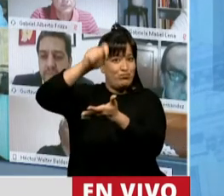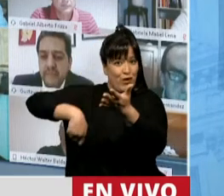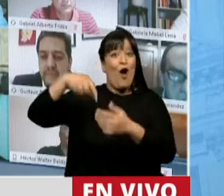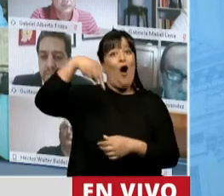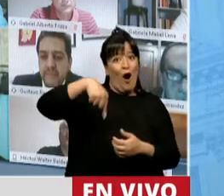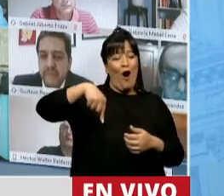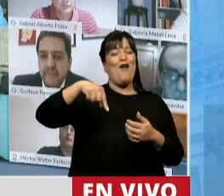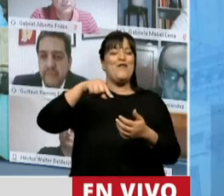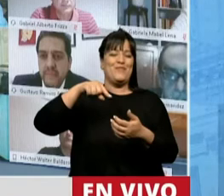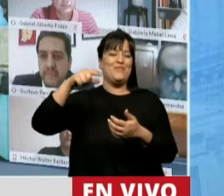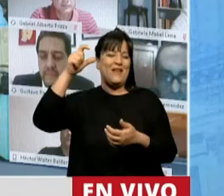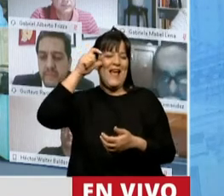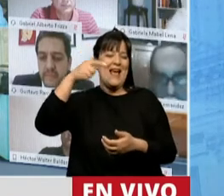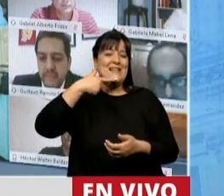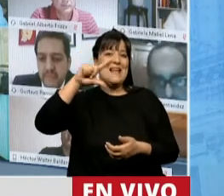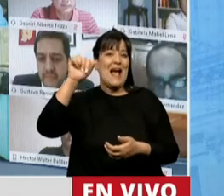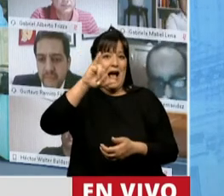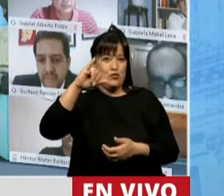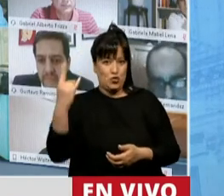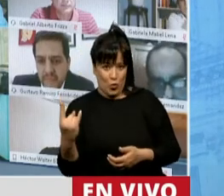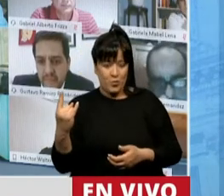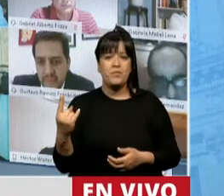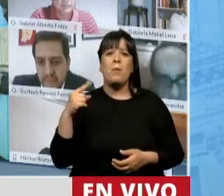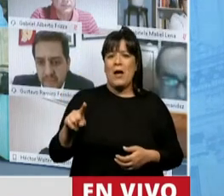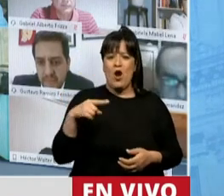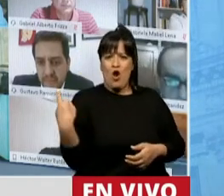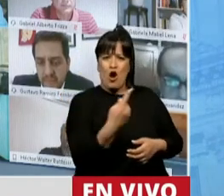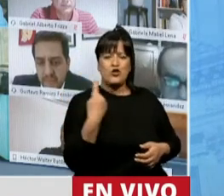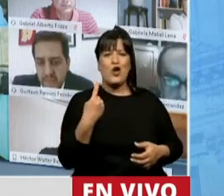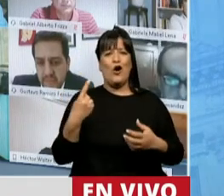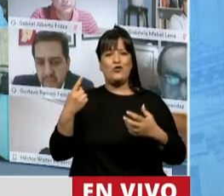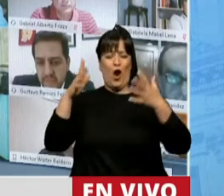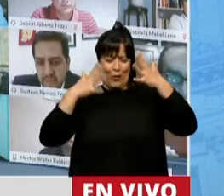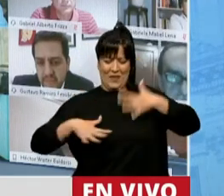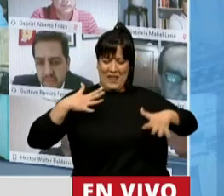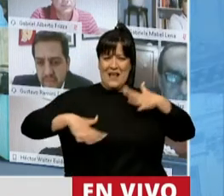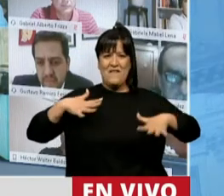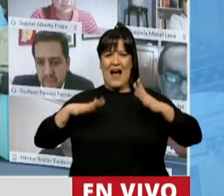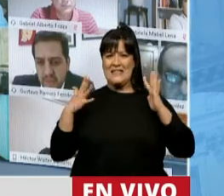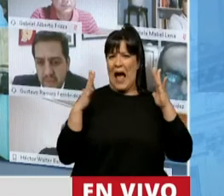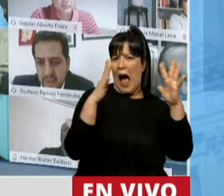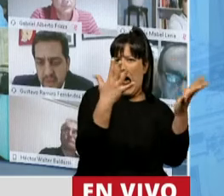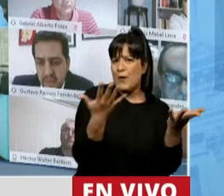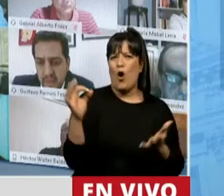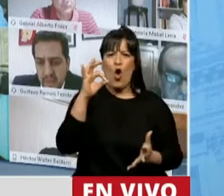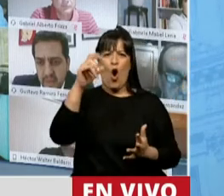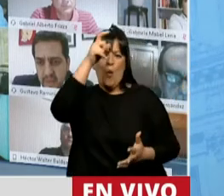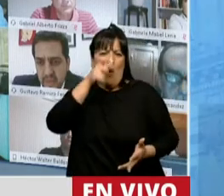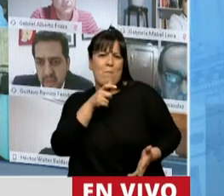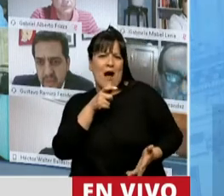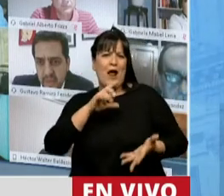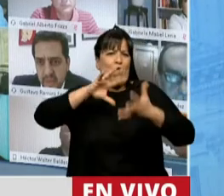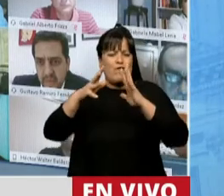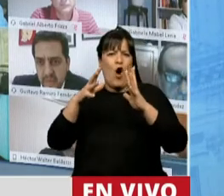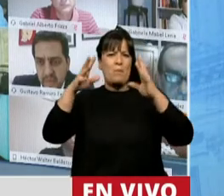Pero no van a haber políticas de Estado ni disfrazándonos de árboles ni de bomberos, ni tampoco con millonarios jardines